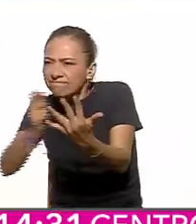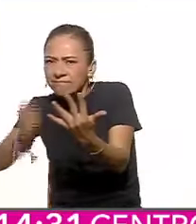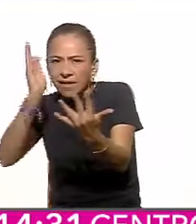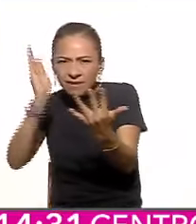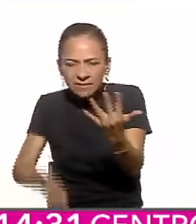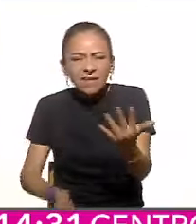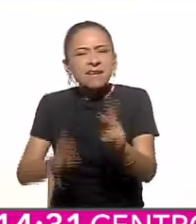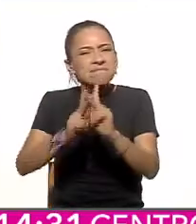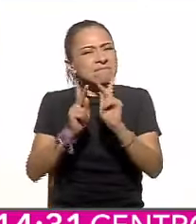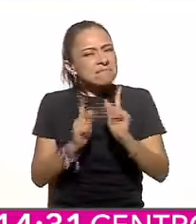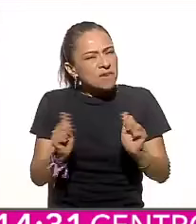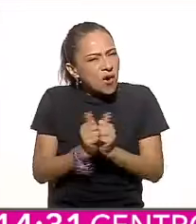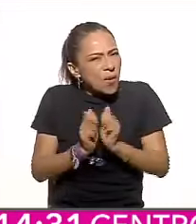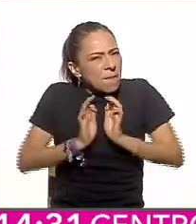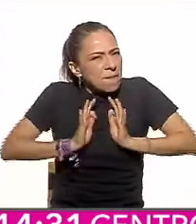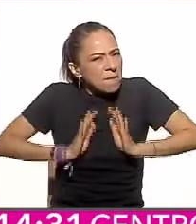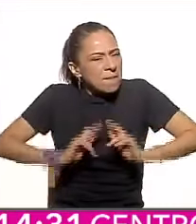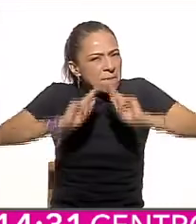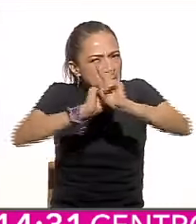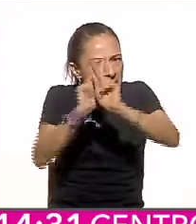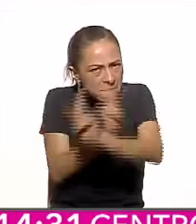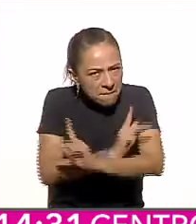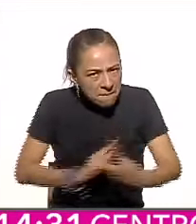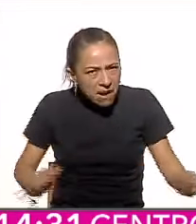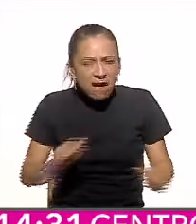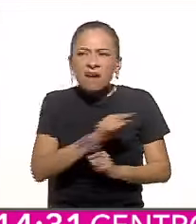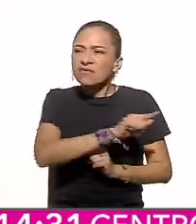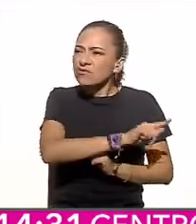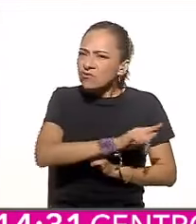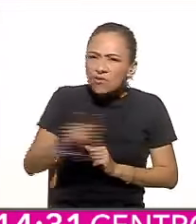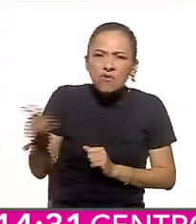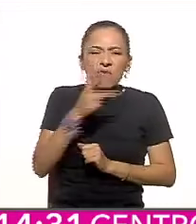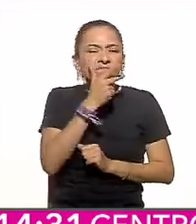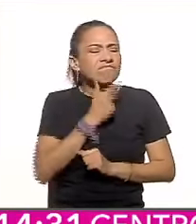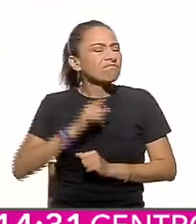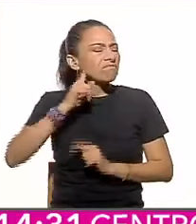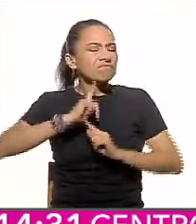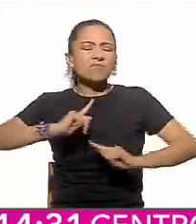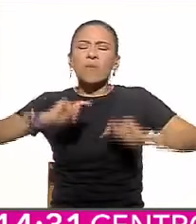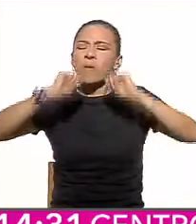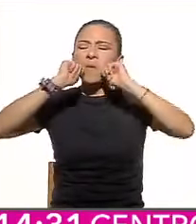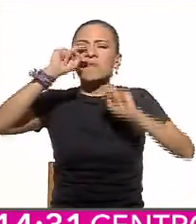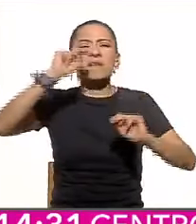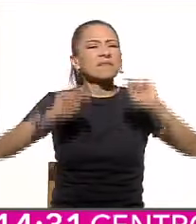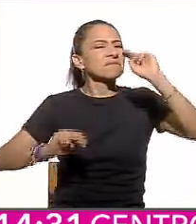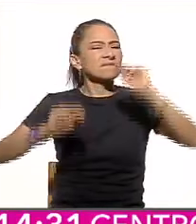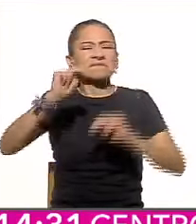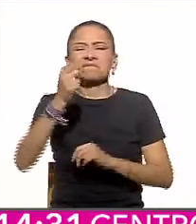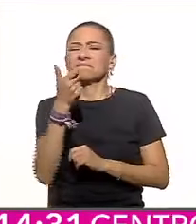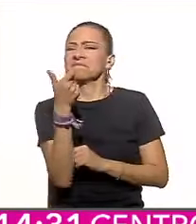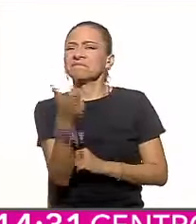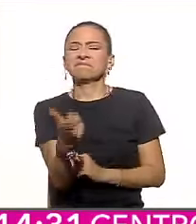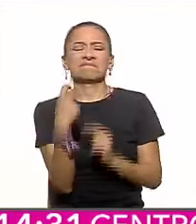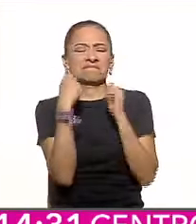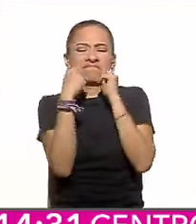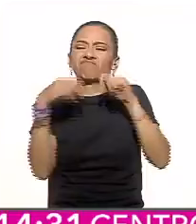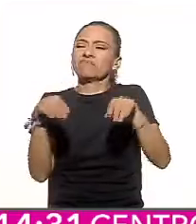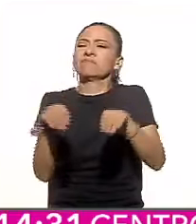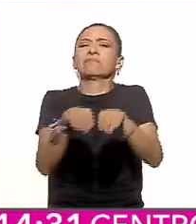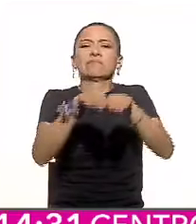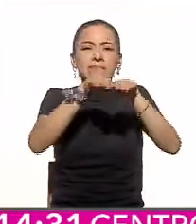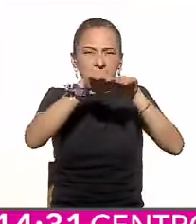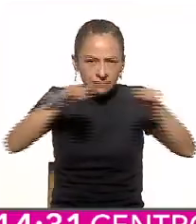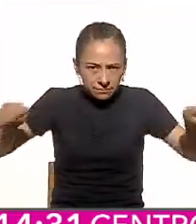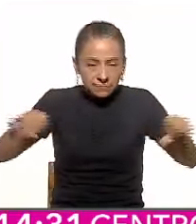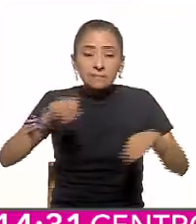cabemos todas y todos sin distinción de ninguna clase y en donde, perdonarán que repita otra